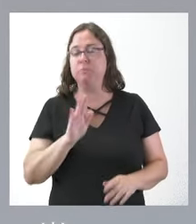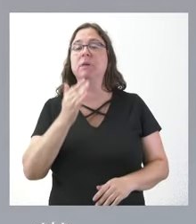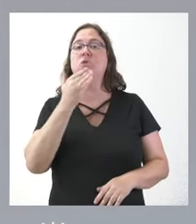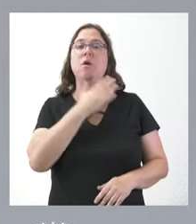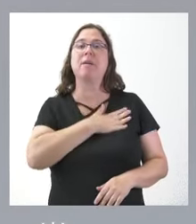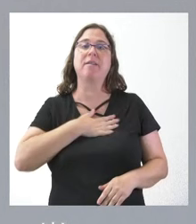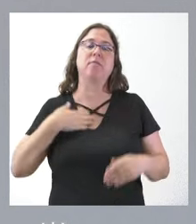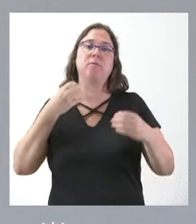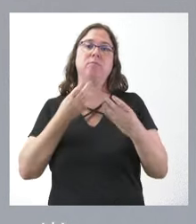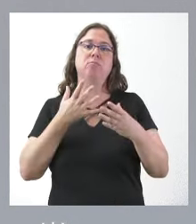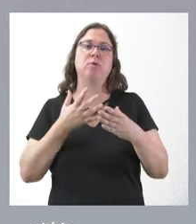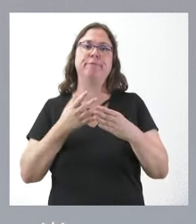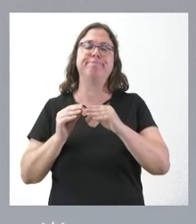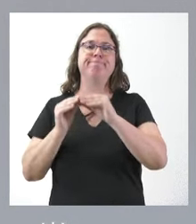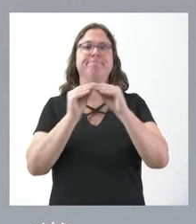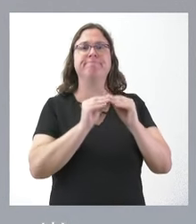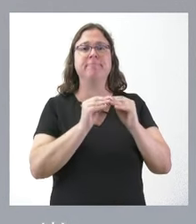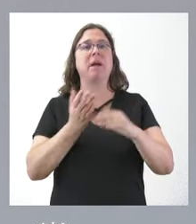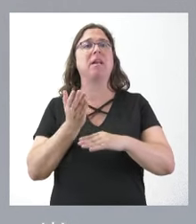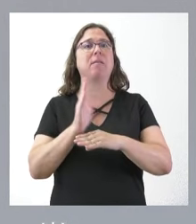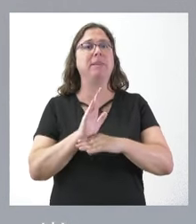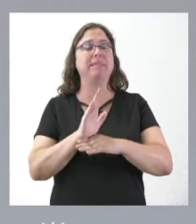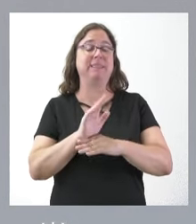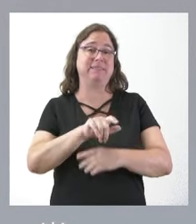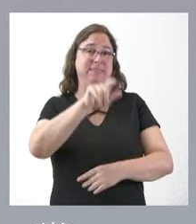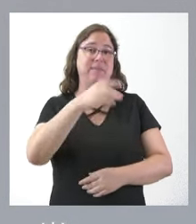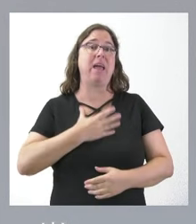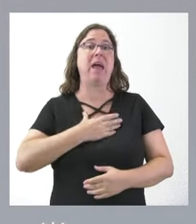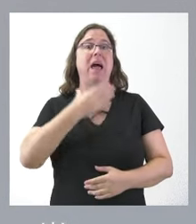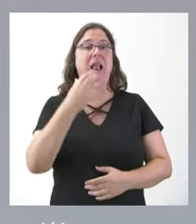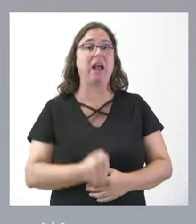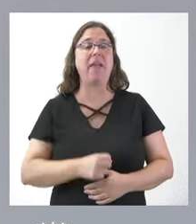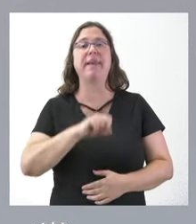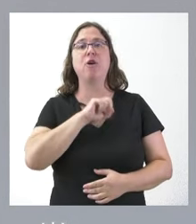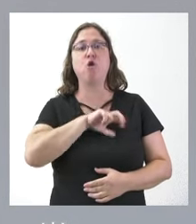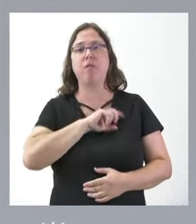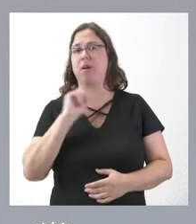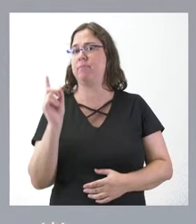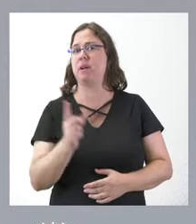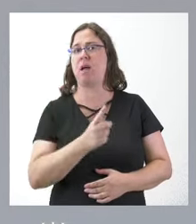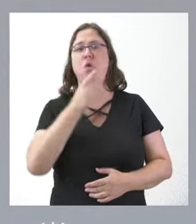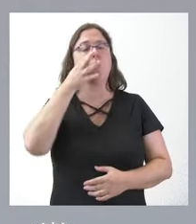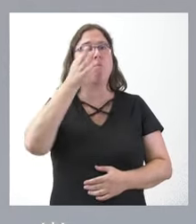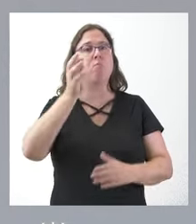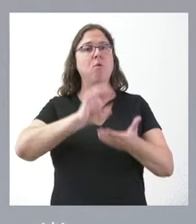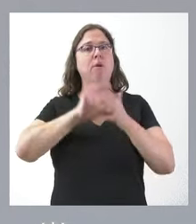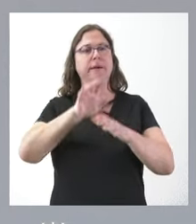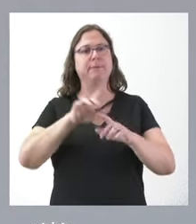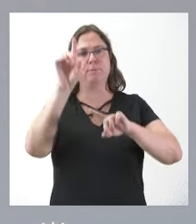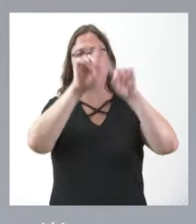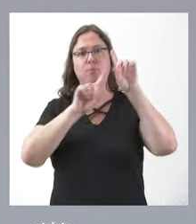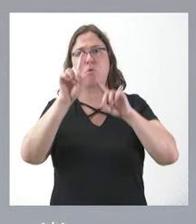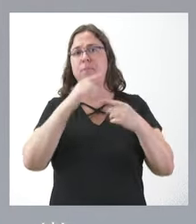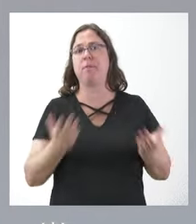que compartimos la inquietud de los representantes locales, de los alcaldes y concejales de todos y cada uno de los municipios de Castilla y León, que